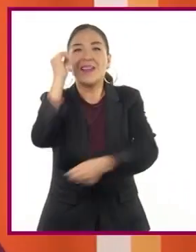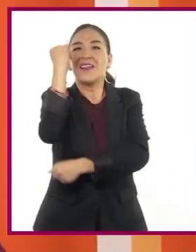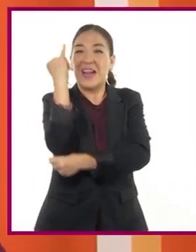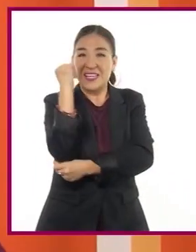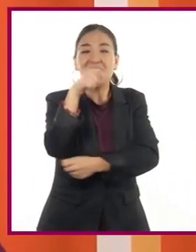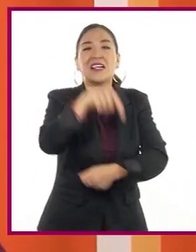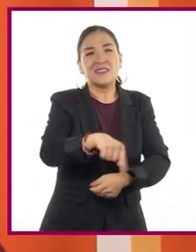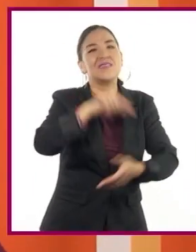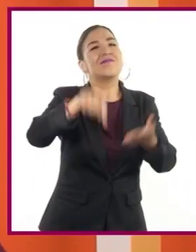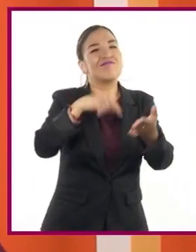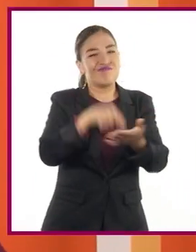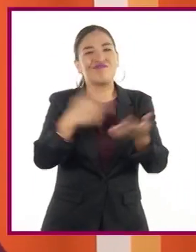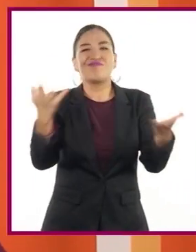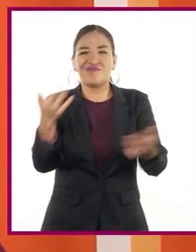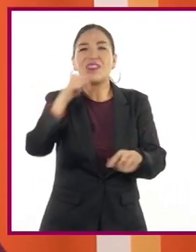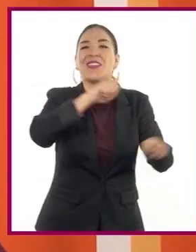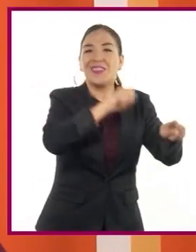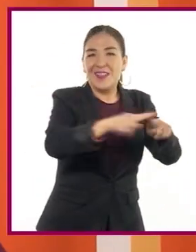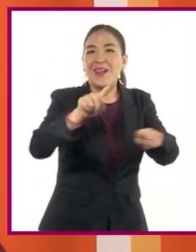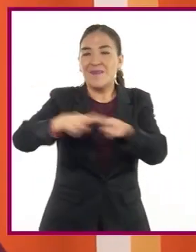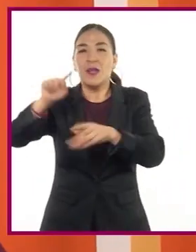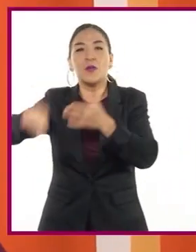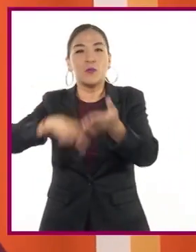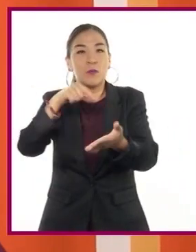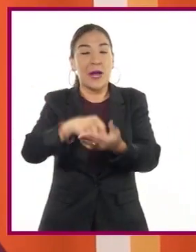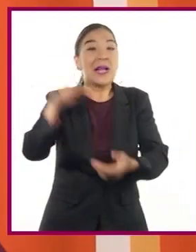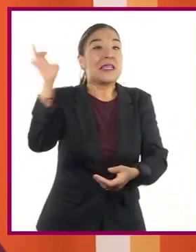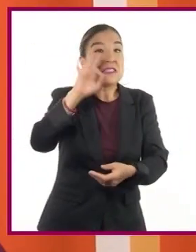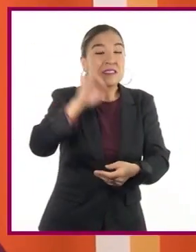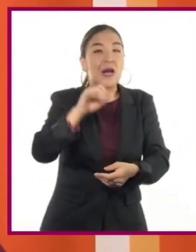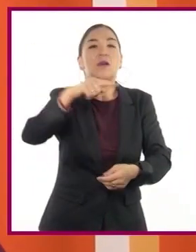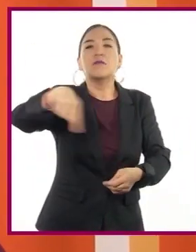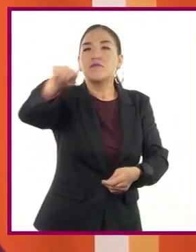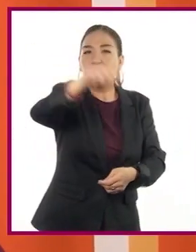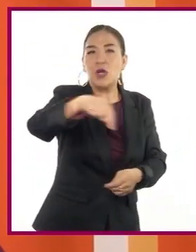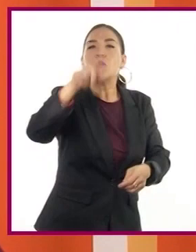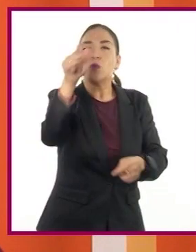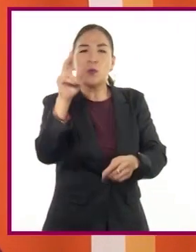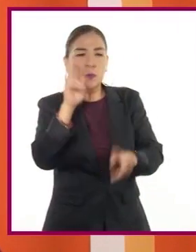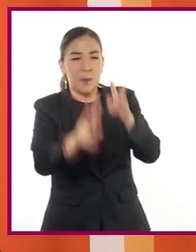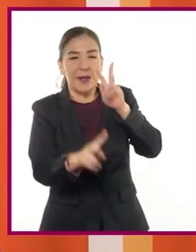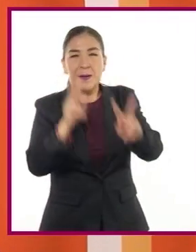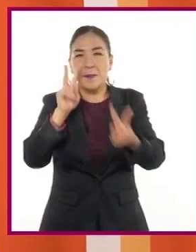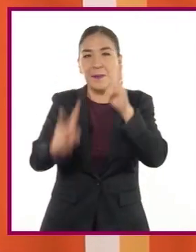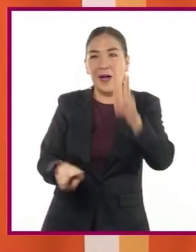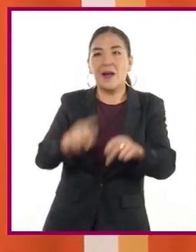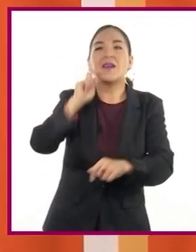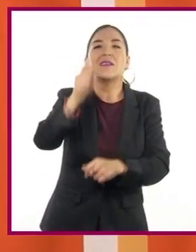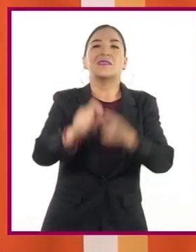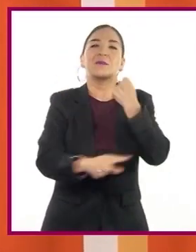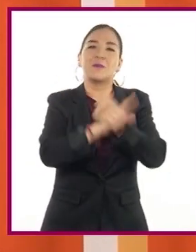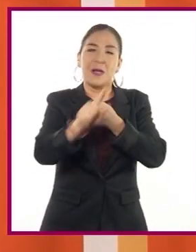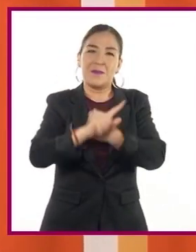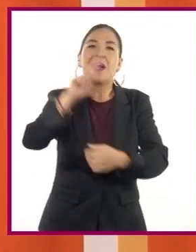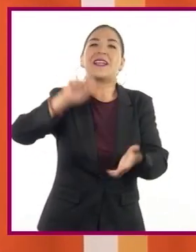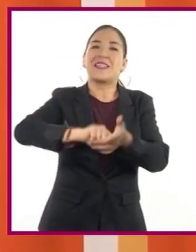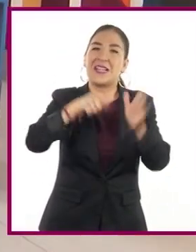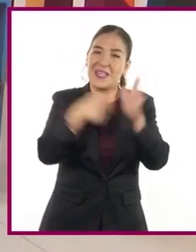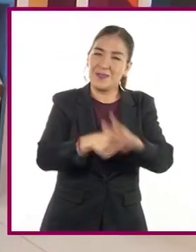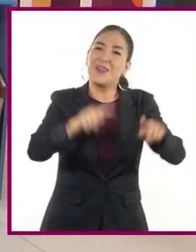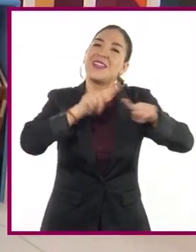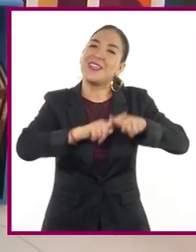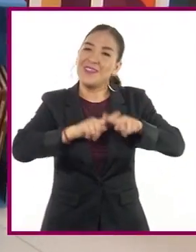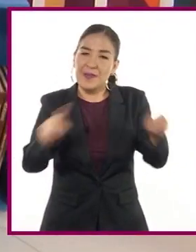representan situaciones diferentes y seguramente cada una de ellas nos llevaría a problemas técnicos distintos.